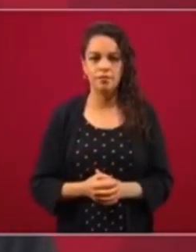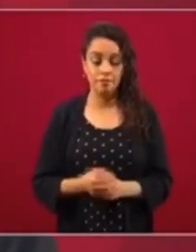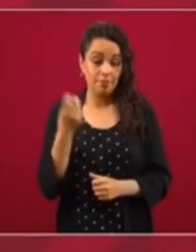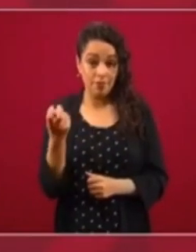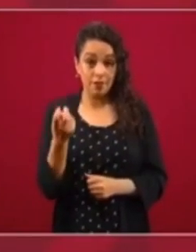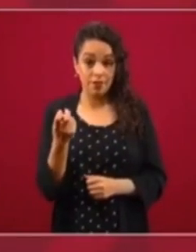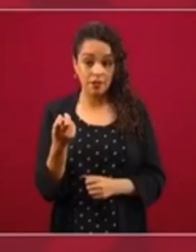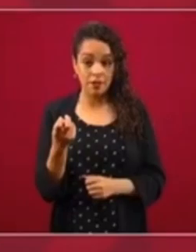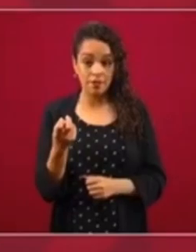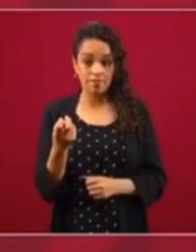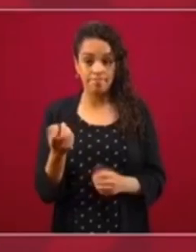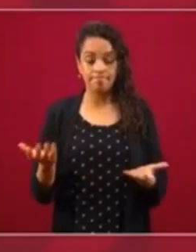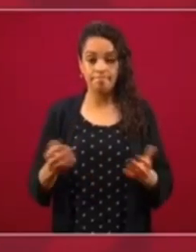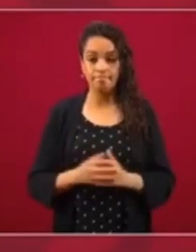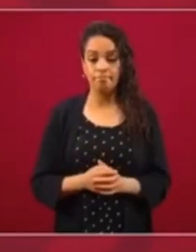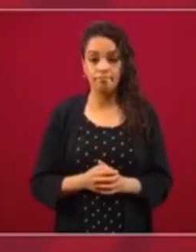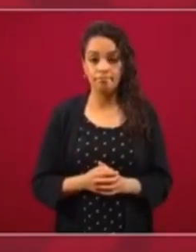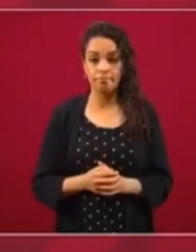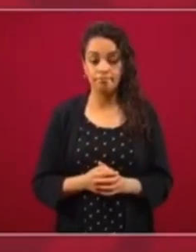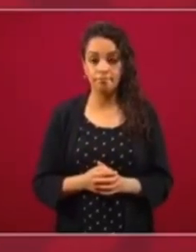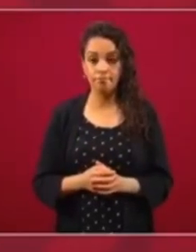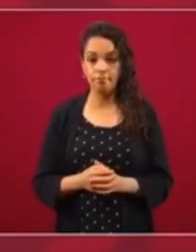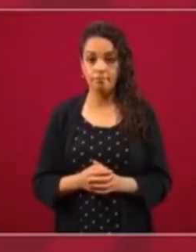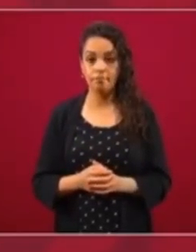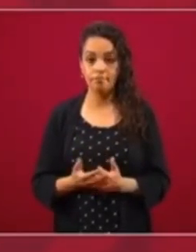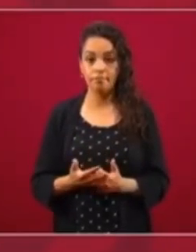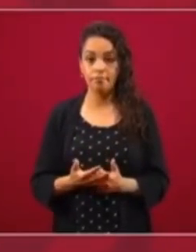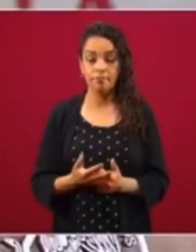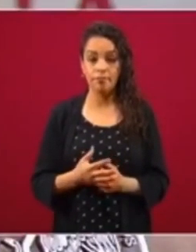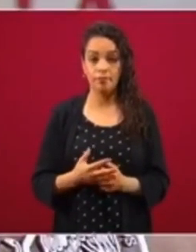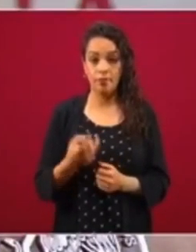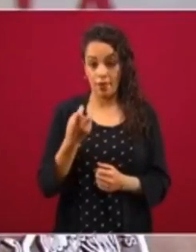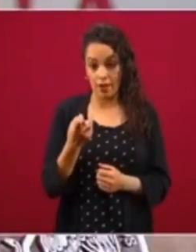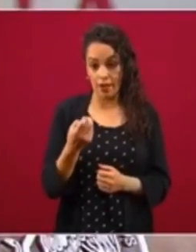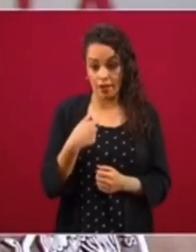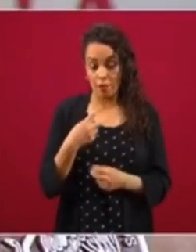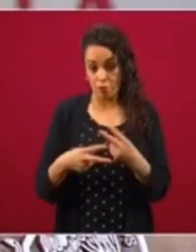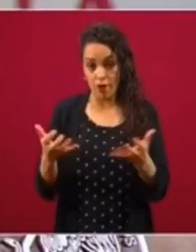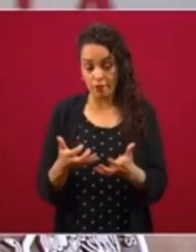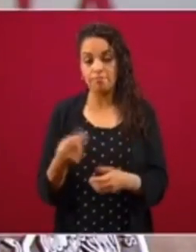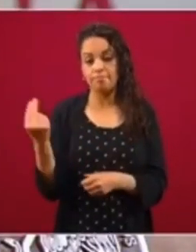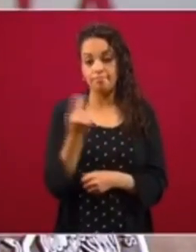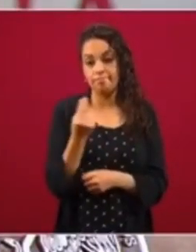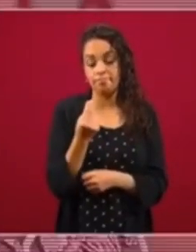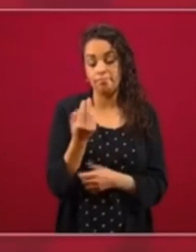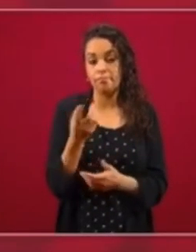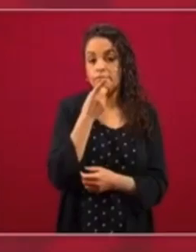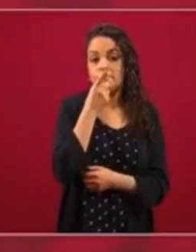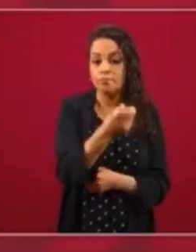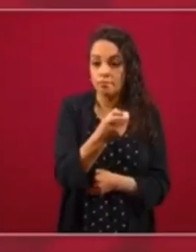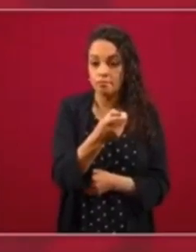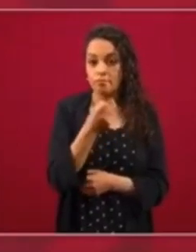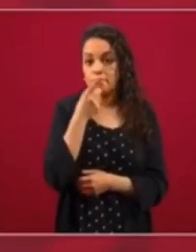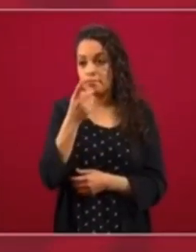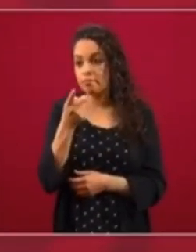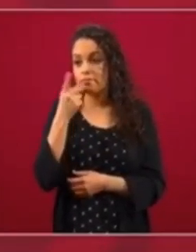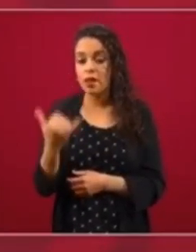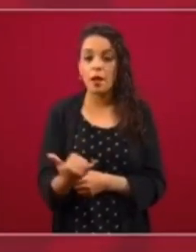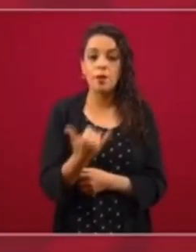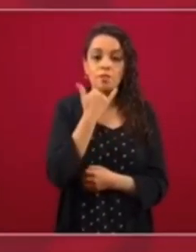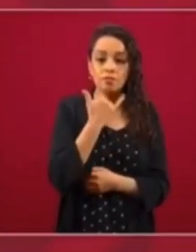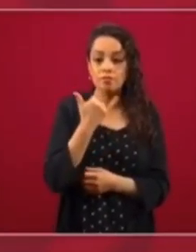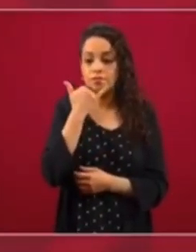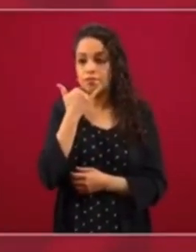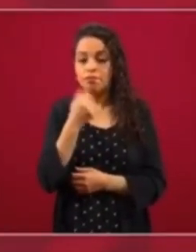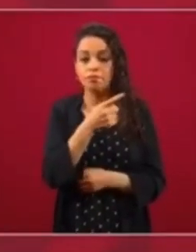ante esta labor, tenemos que ofrecer disculpas por las